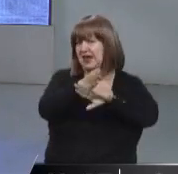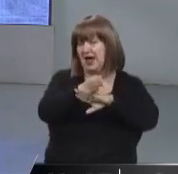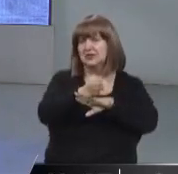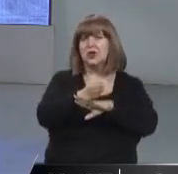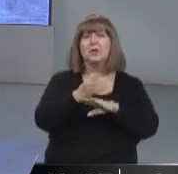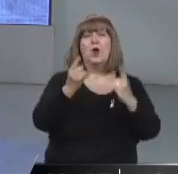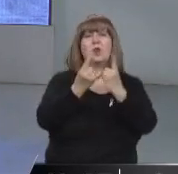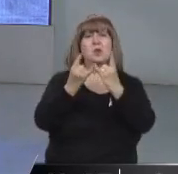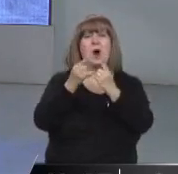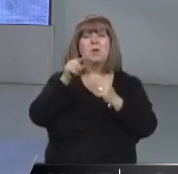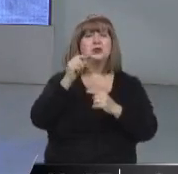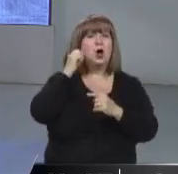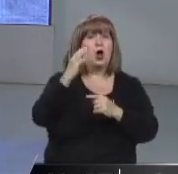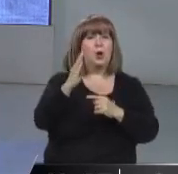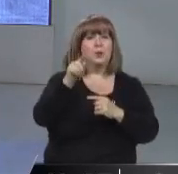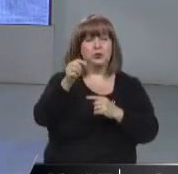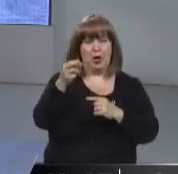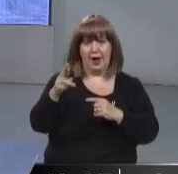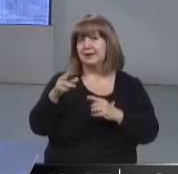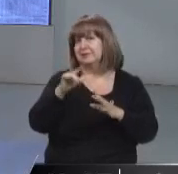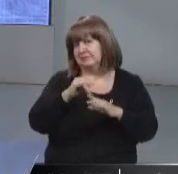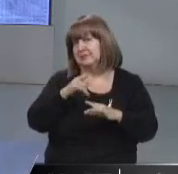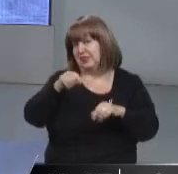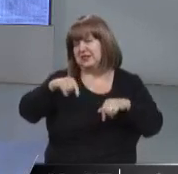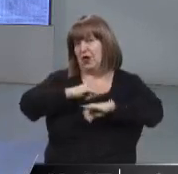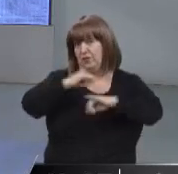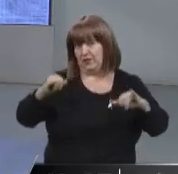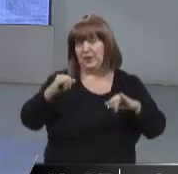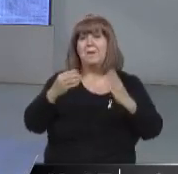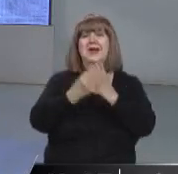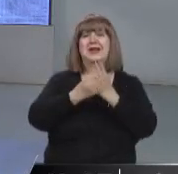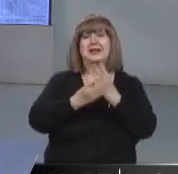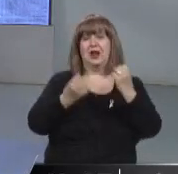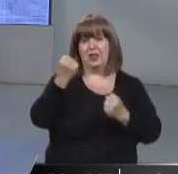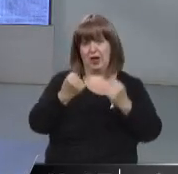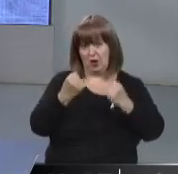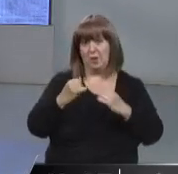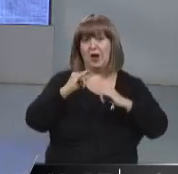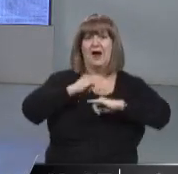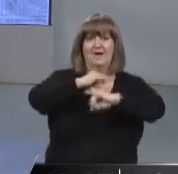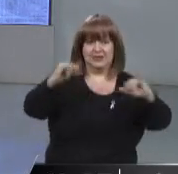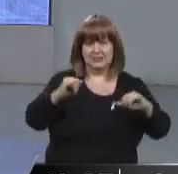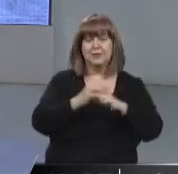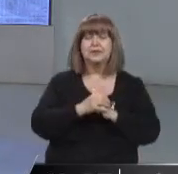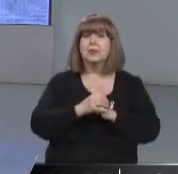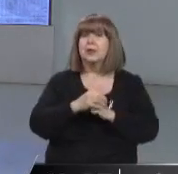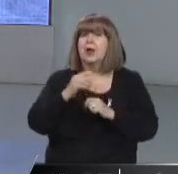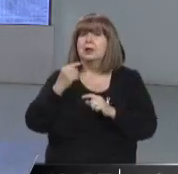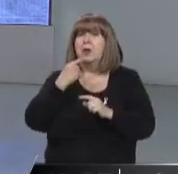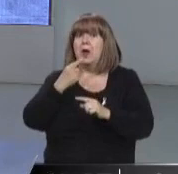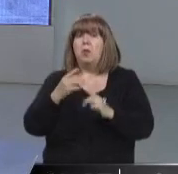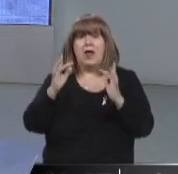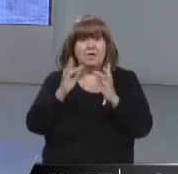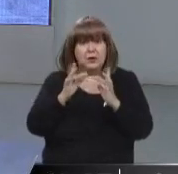.gov.ar, que va a ser más o menos lo que han dado a conocer hoy a partir del Ministerio de Economía. Totalmente. Lo que remarcaban es que también puede hacerse el trámite